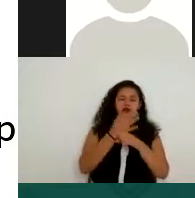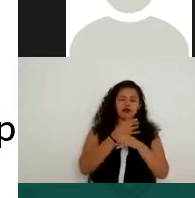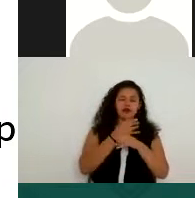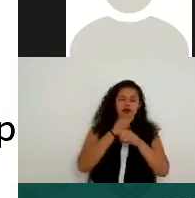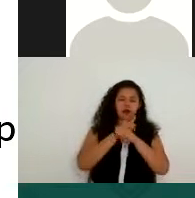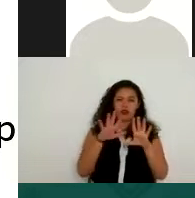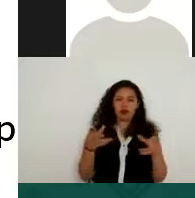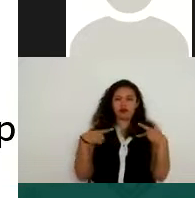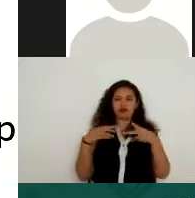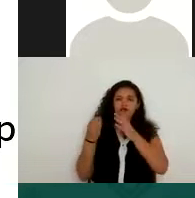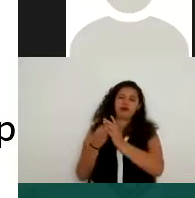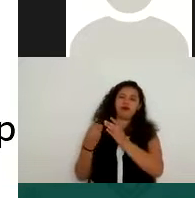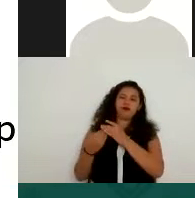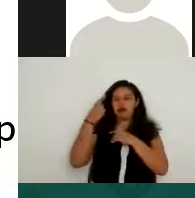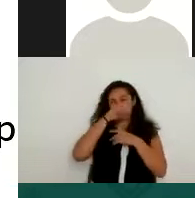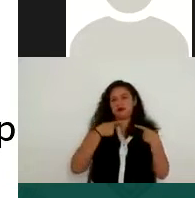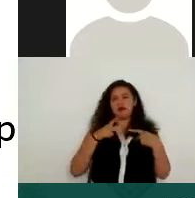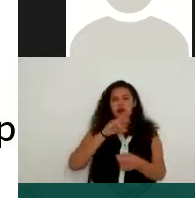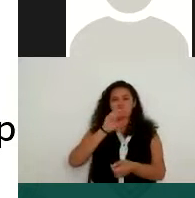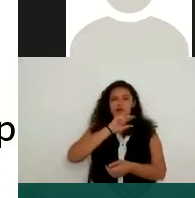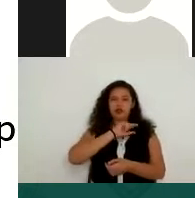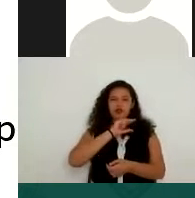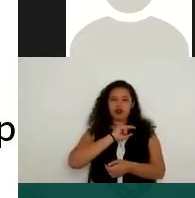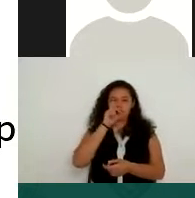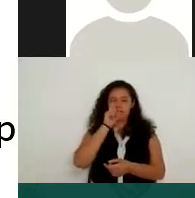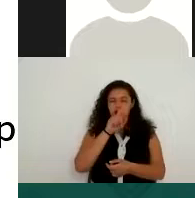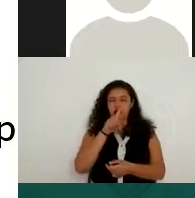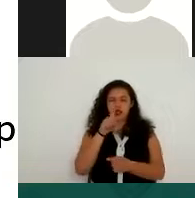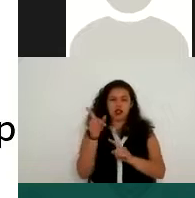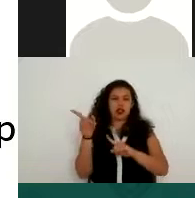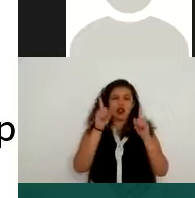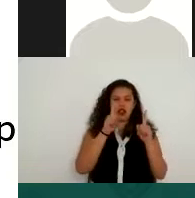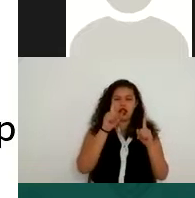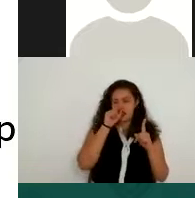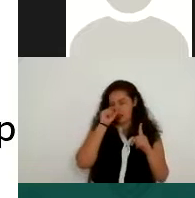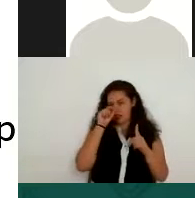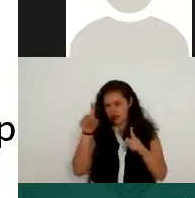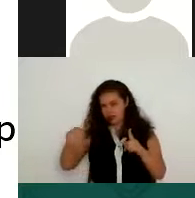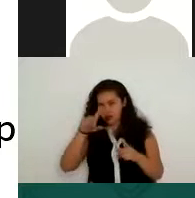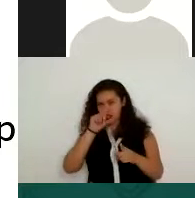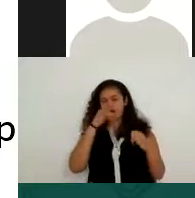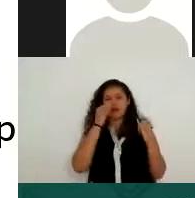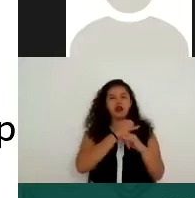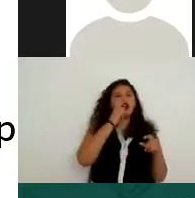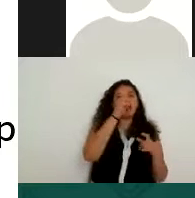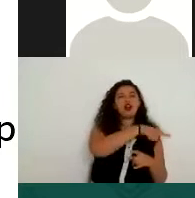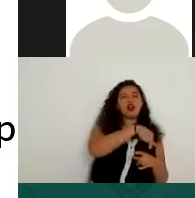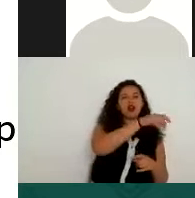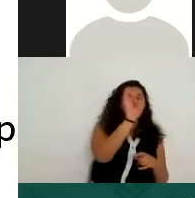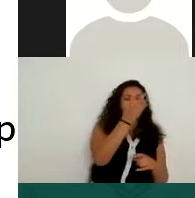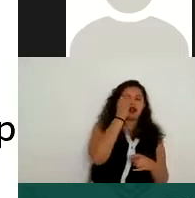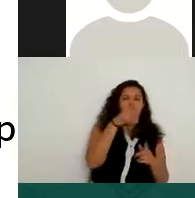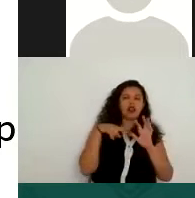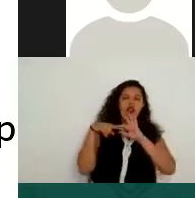hacia los particulares y conocentes públicos federales, elaboró una guía que se llama Guía para el